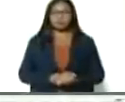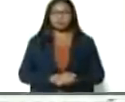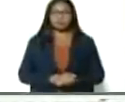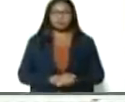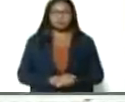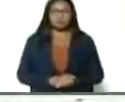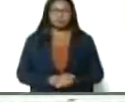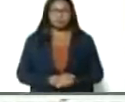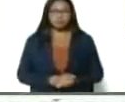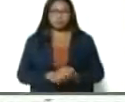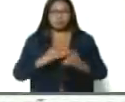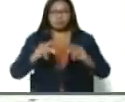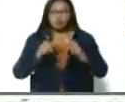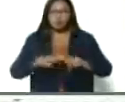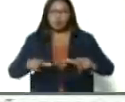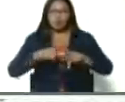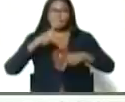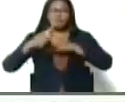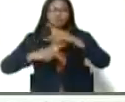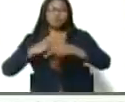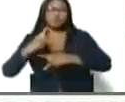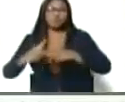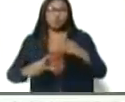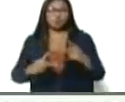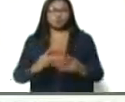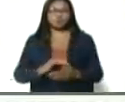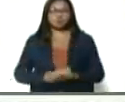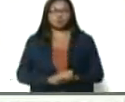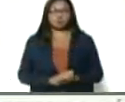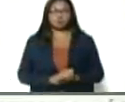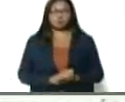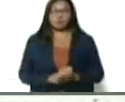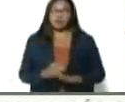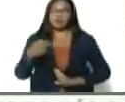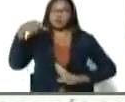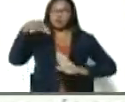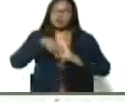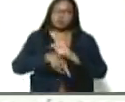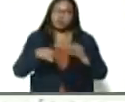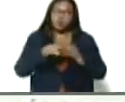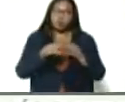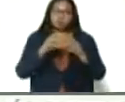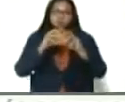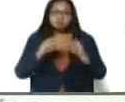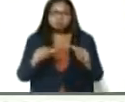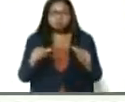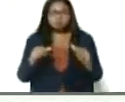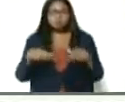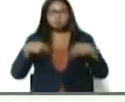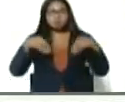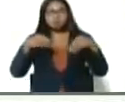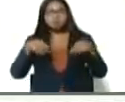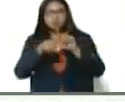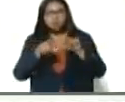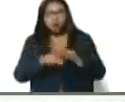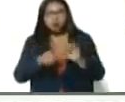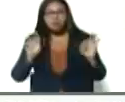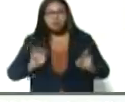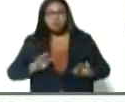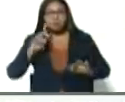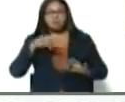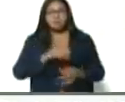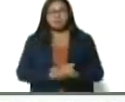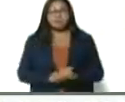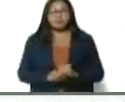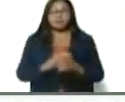Tierra y espacios productivos. Hay que profundizar la regularización de la tenencia